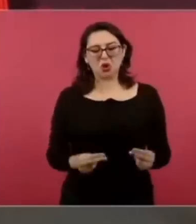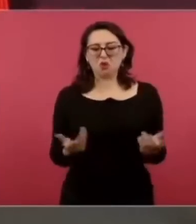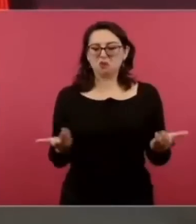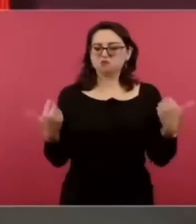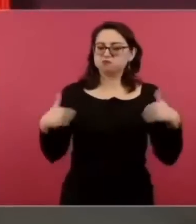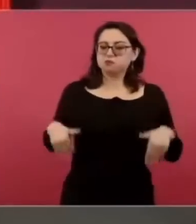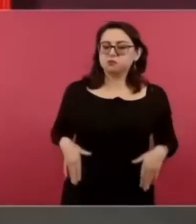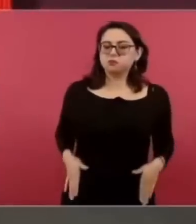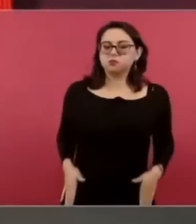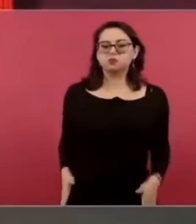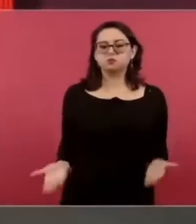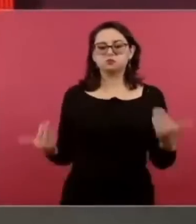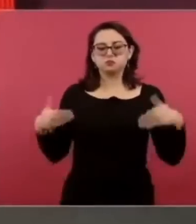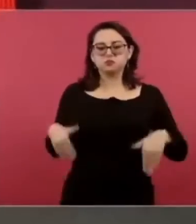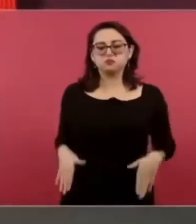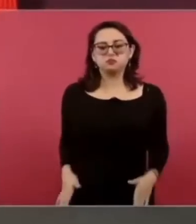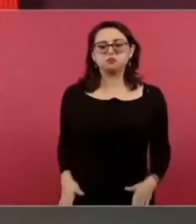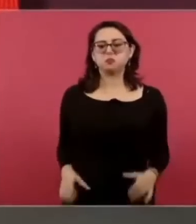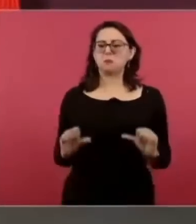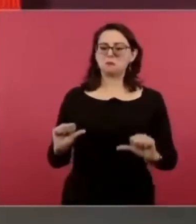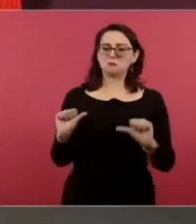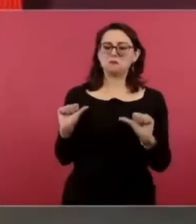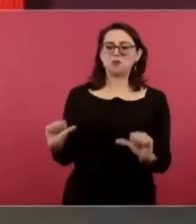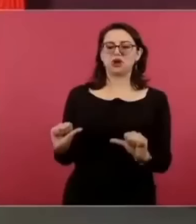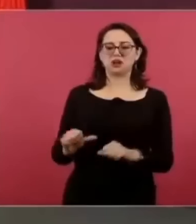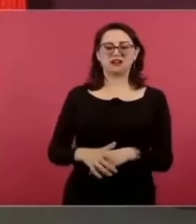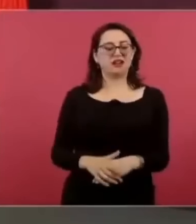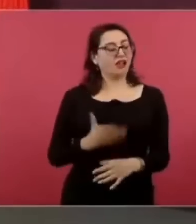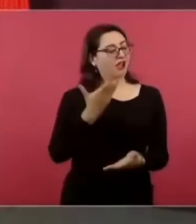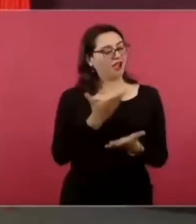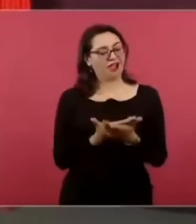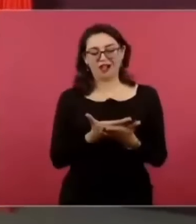y ni siquiera perdían su respetabilidad? No.